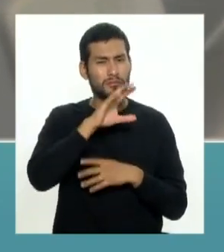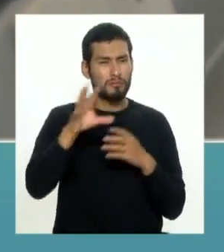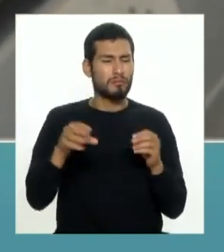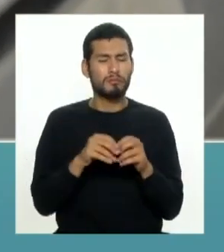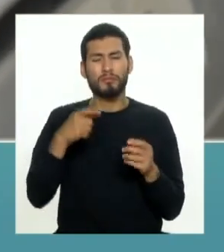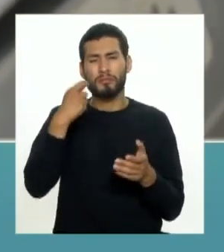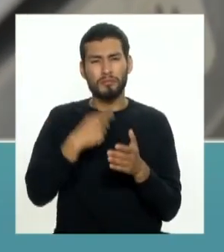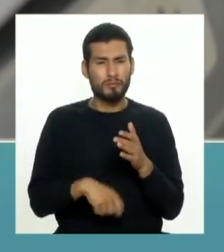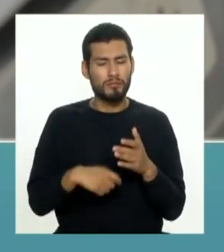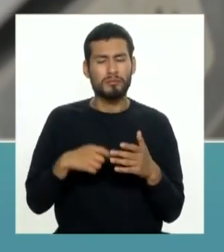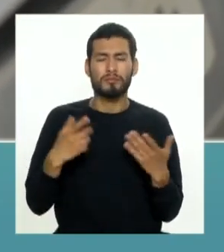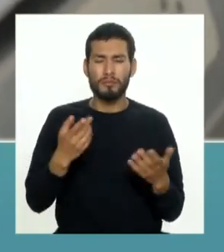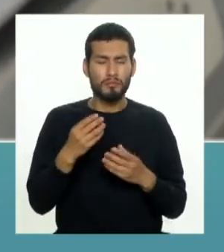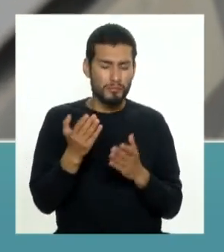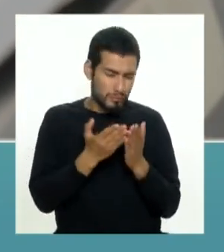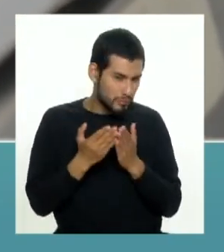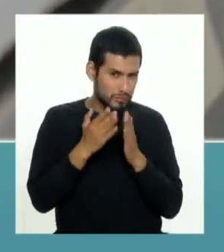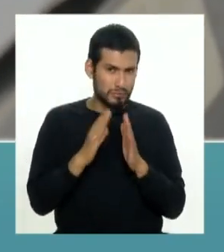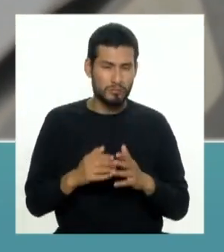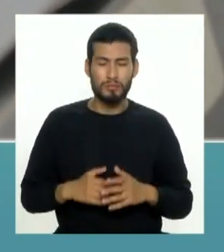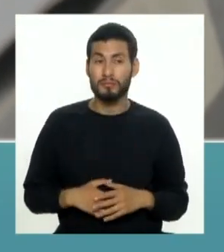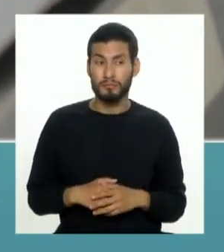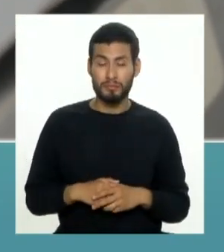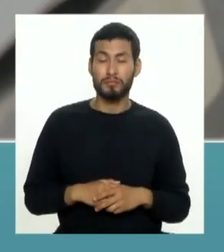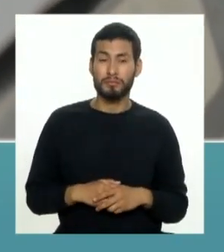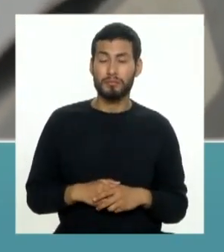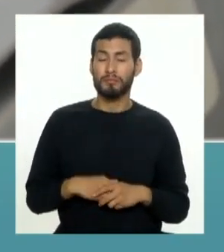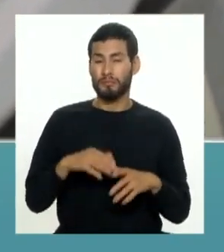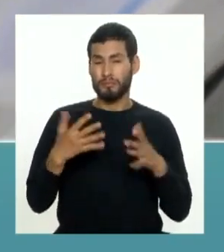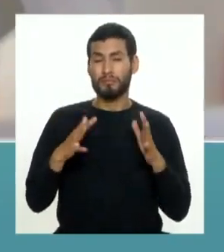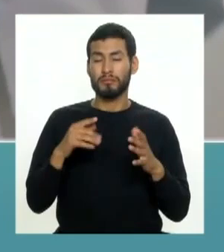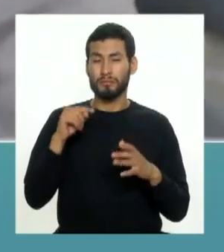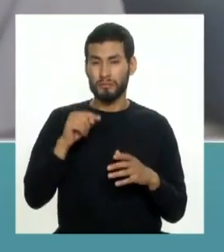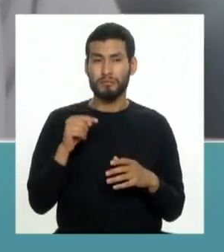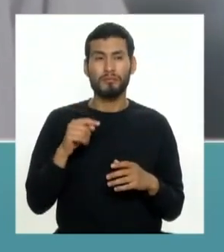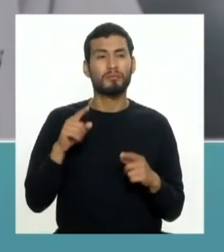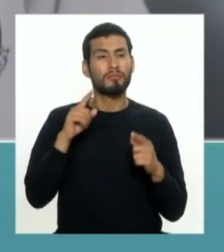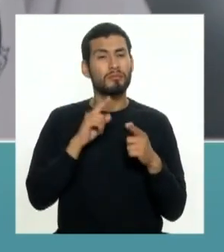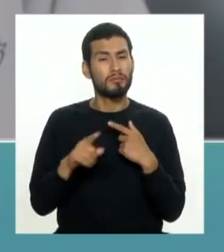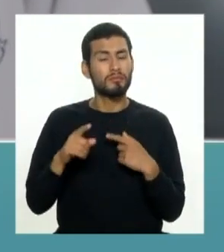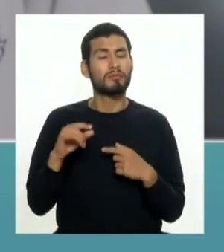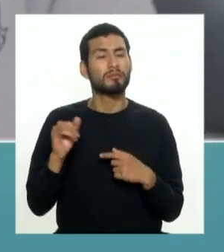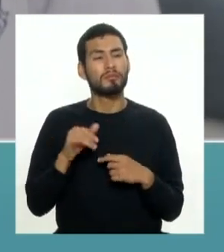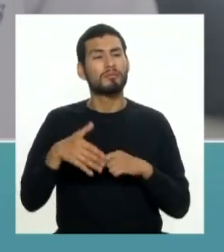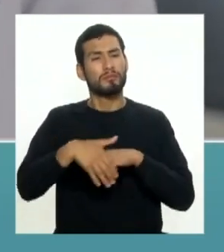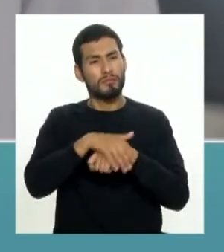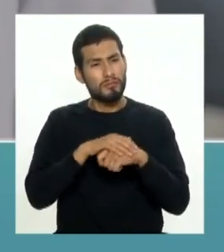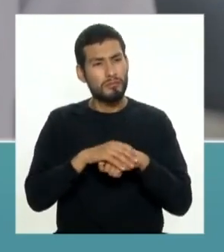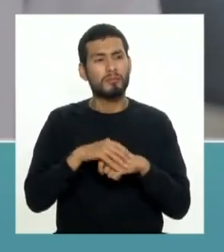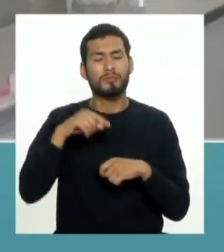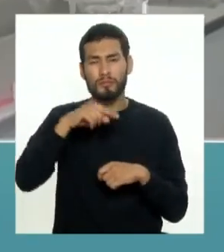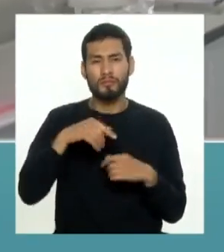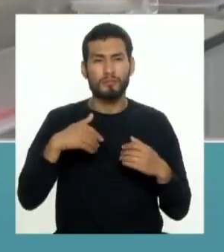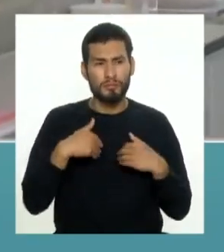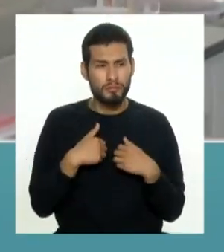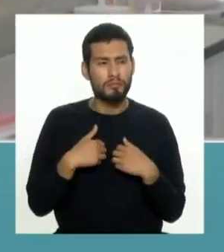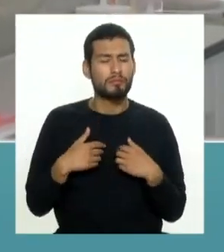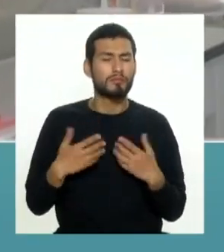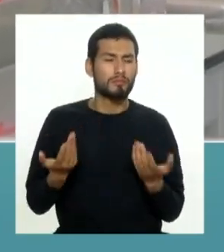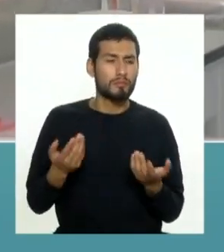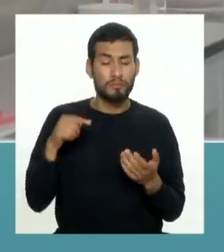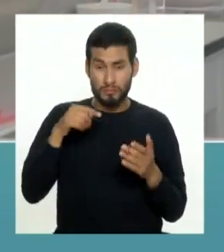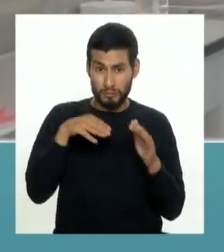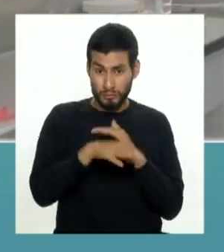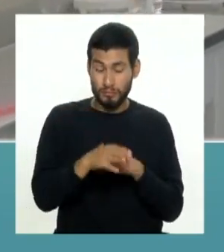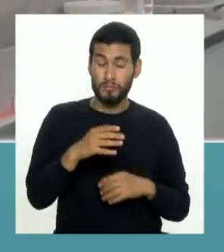el costo de sus estudios una cifra parecida pero además les cubren digamos los chicos tienen la posibilidad desde